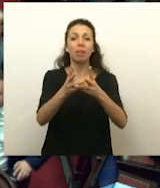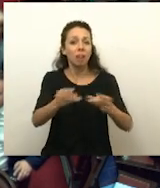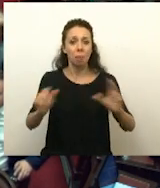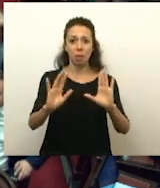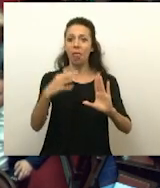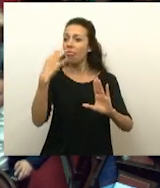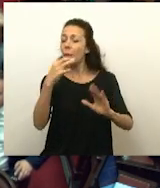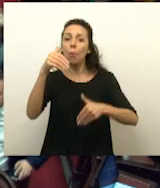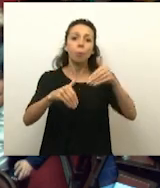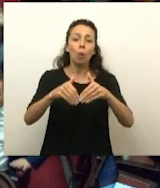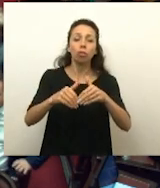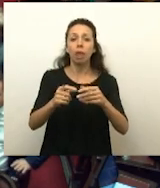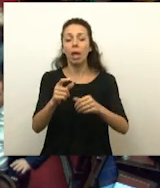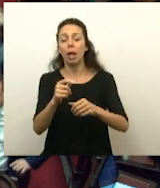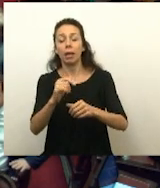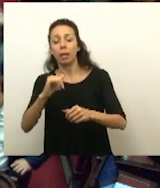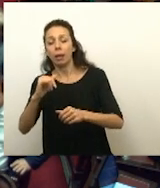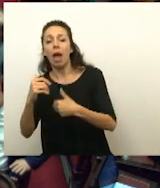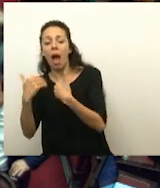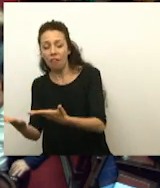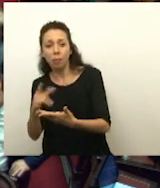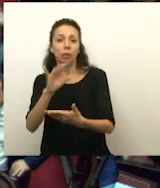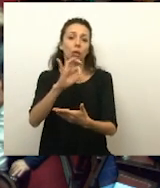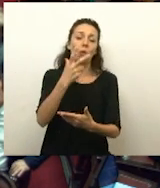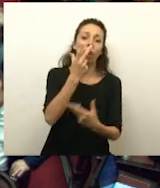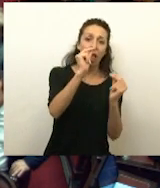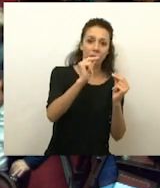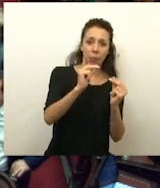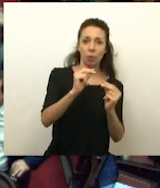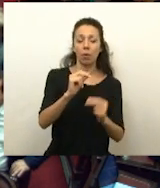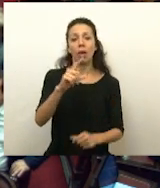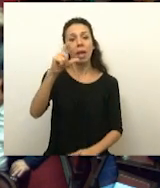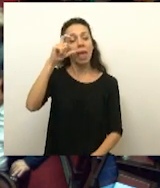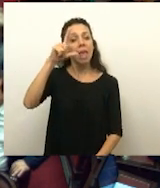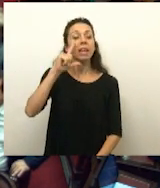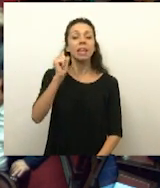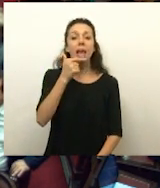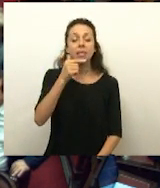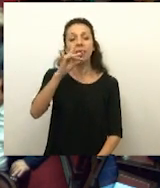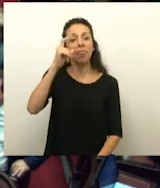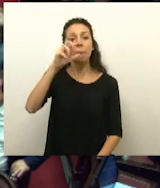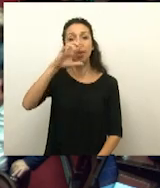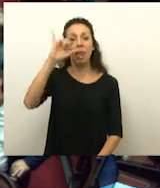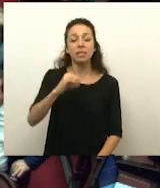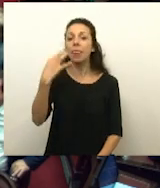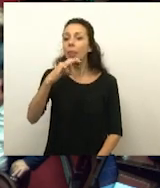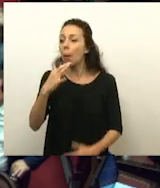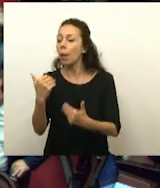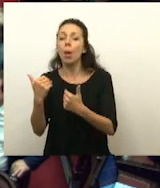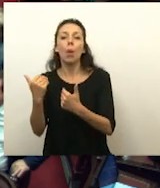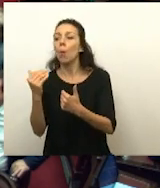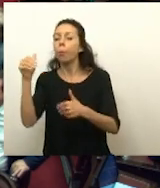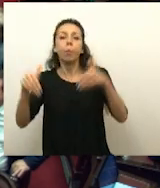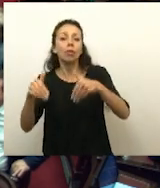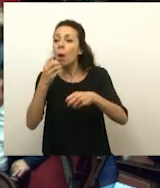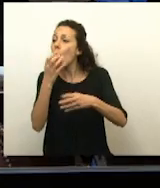por favor, los tres senadores. en cualquier sentido, después las consignamos como voten. Elías de Pérez, Braillear y Rodríguez Machado tienen que votar en cualquier sentido, se va a consignar